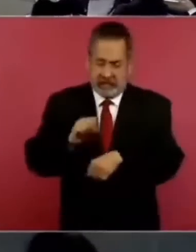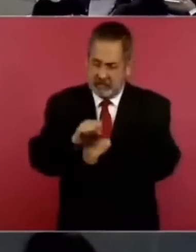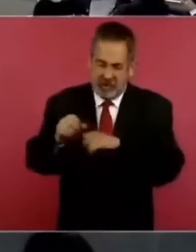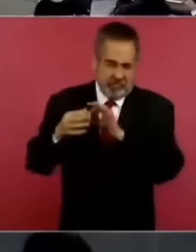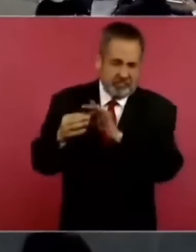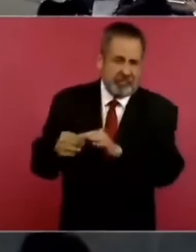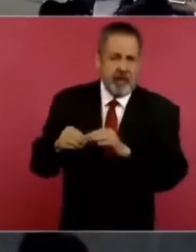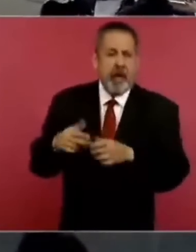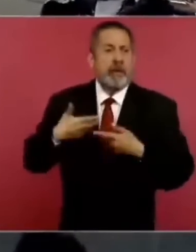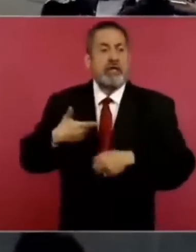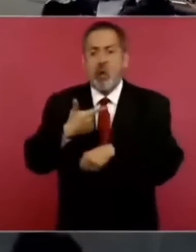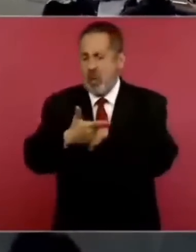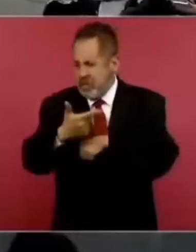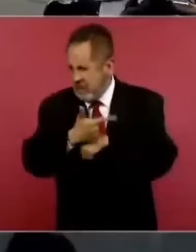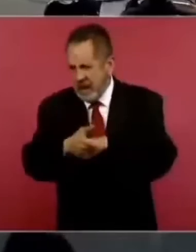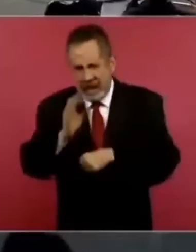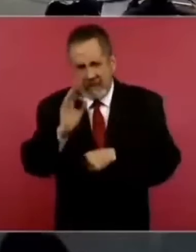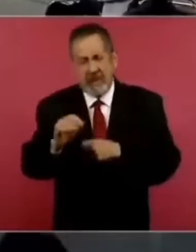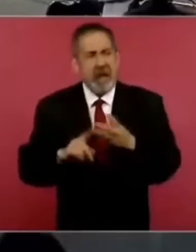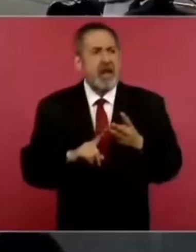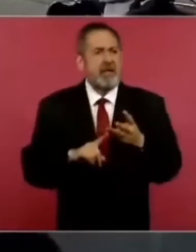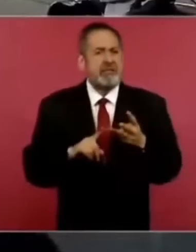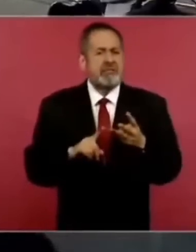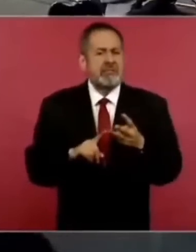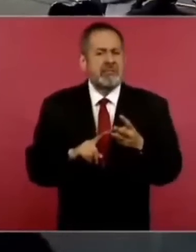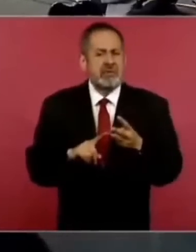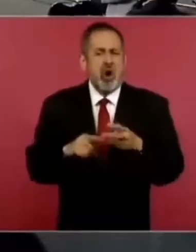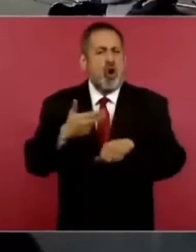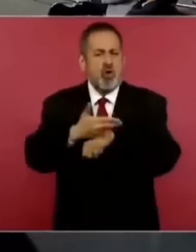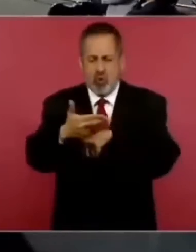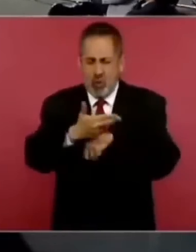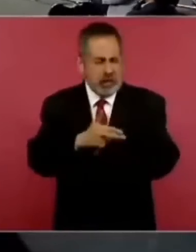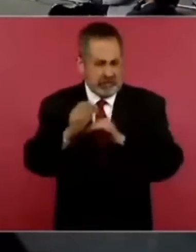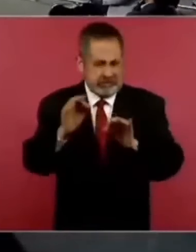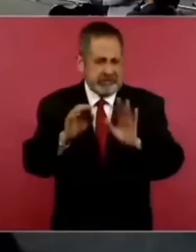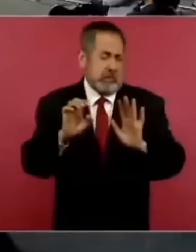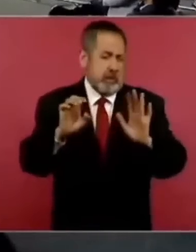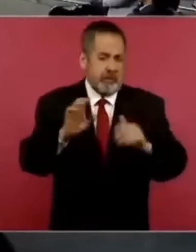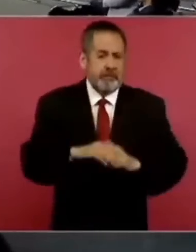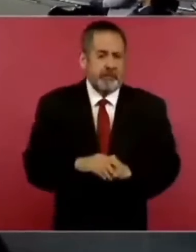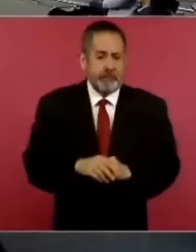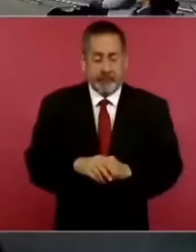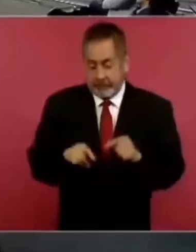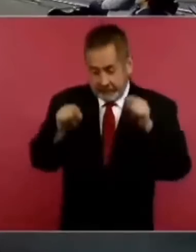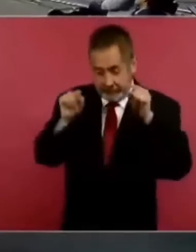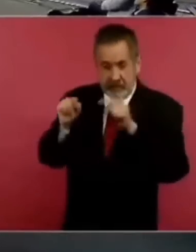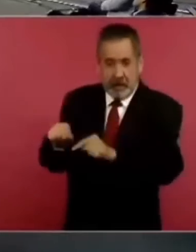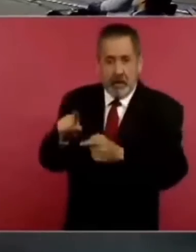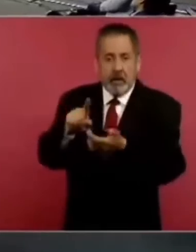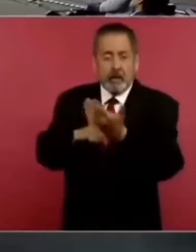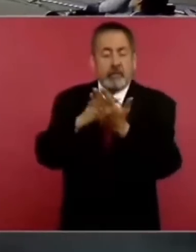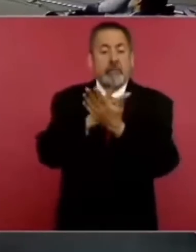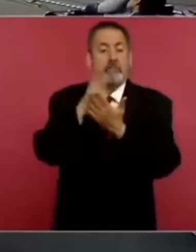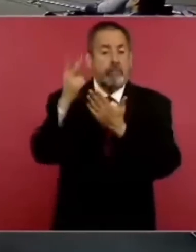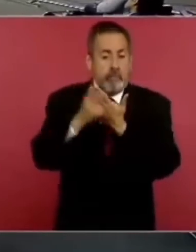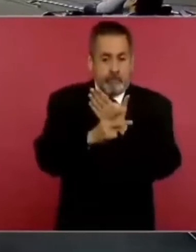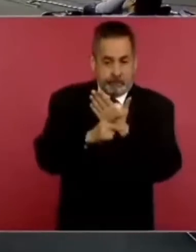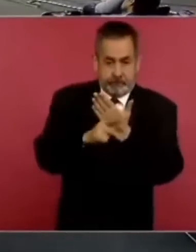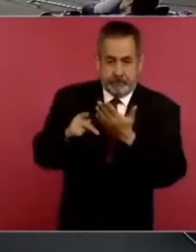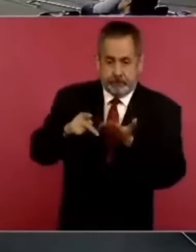con el presidente de Guatemala, con la presidenta de Honduras, aplicamos el programa